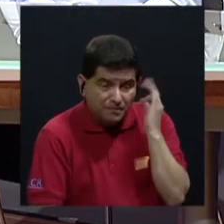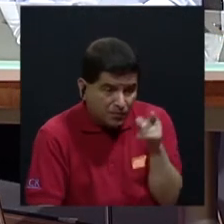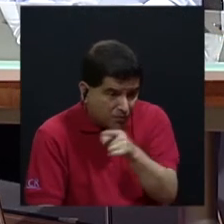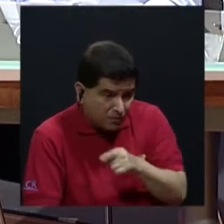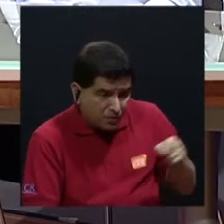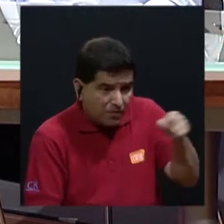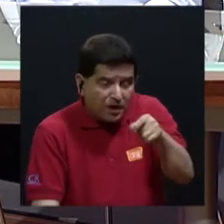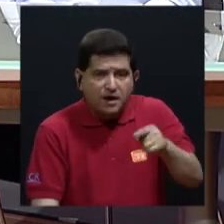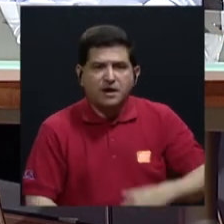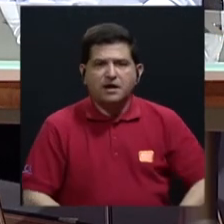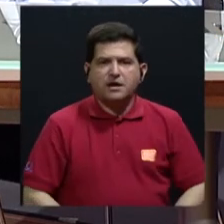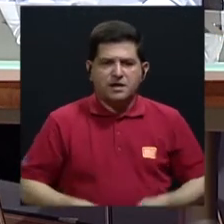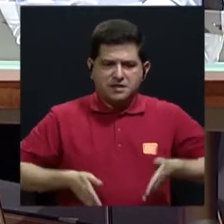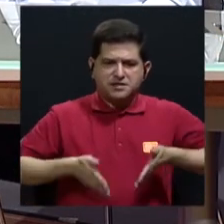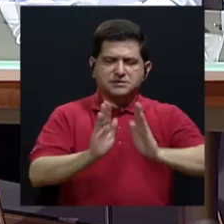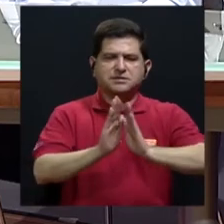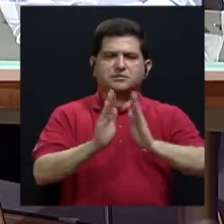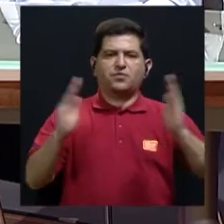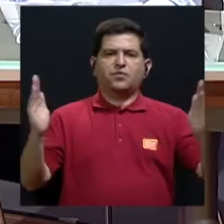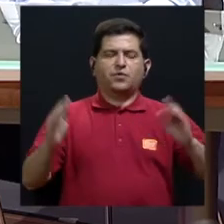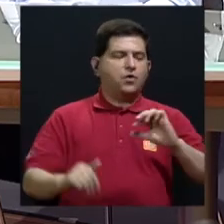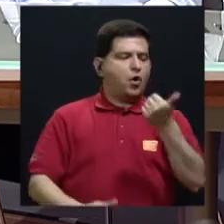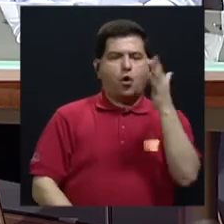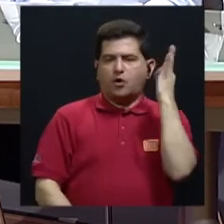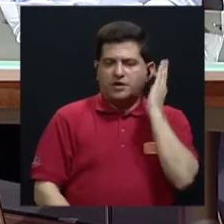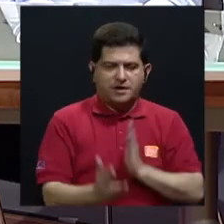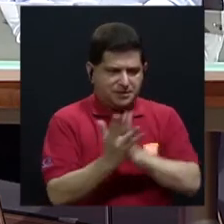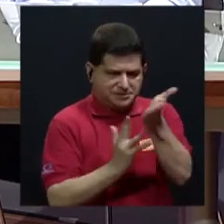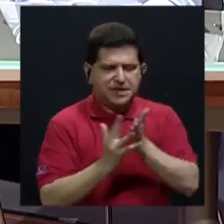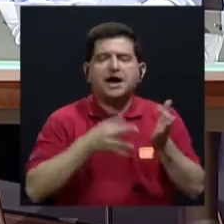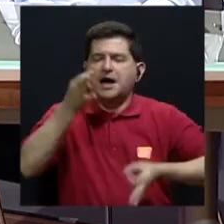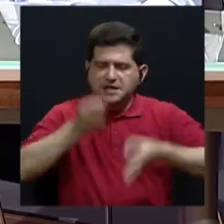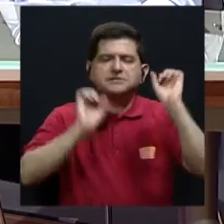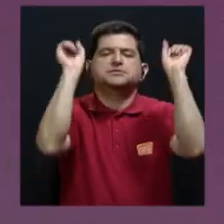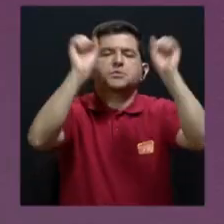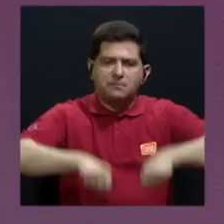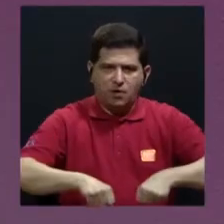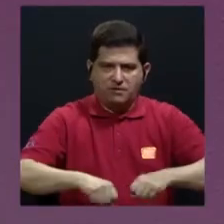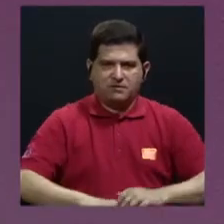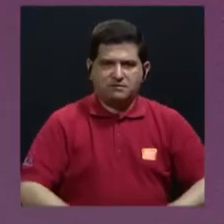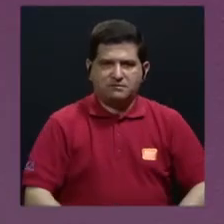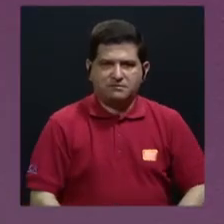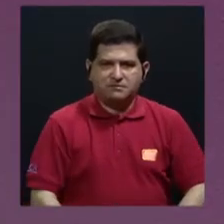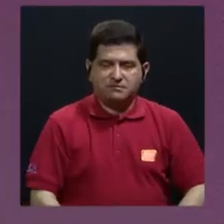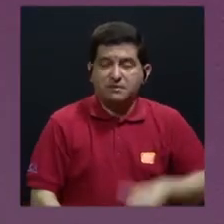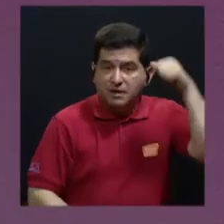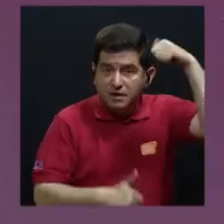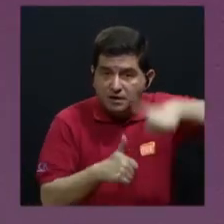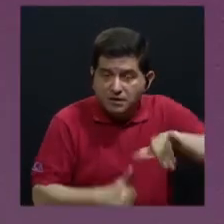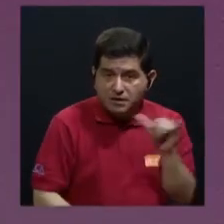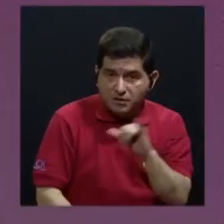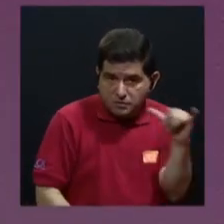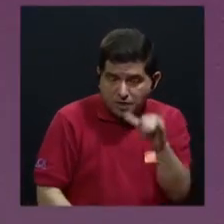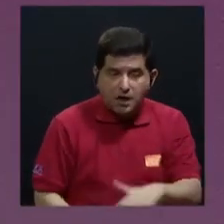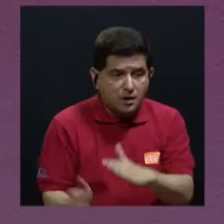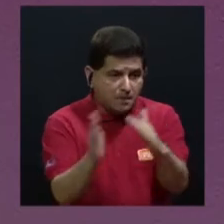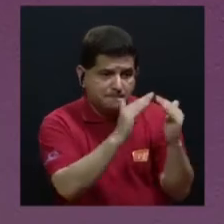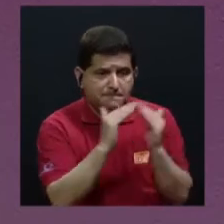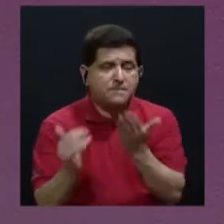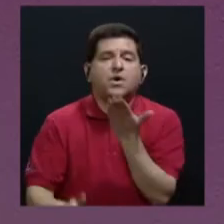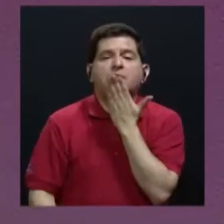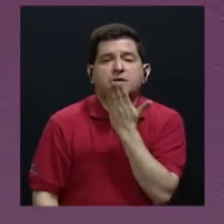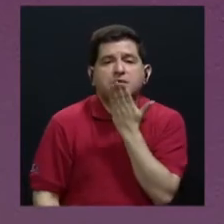abierto un camino para que otras mujeres accedan a la justicia, ¿verdad? Tomando en cuenta también que la población